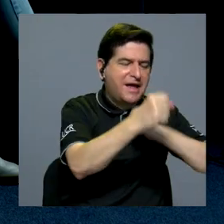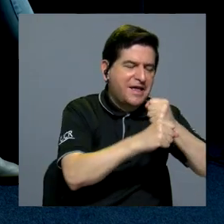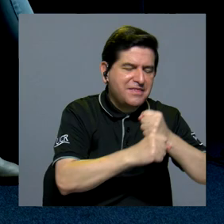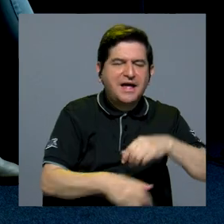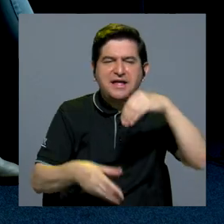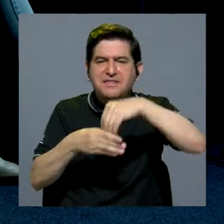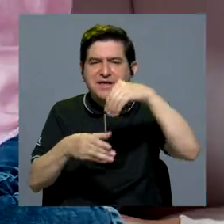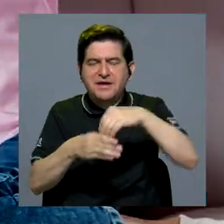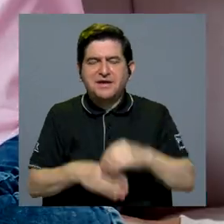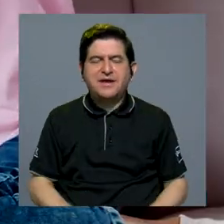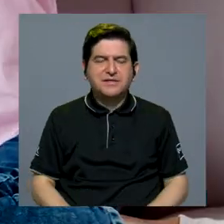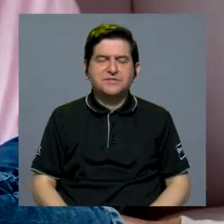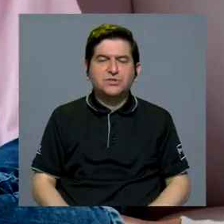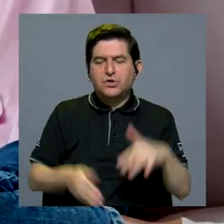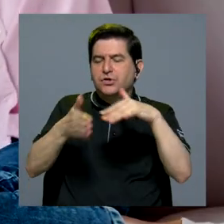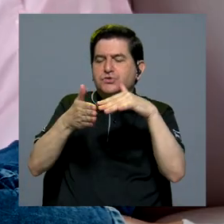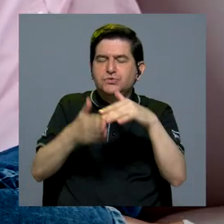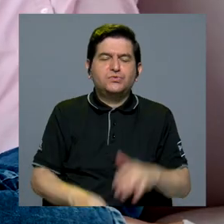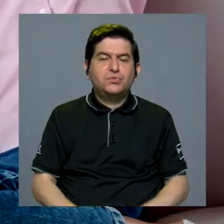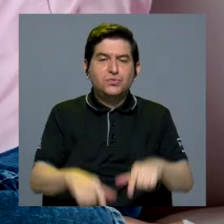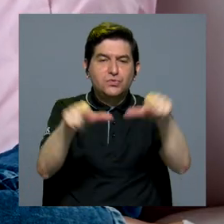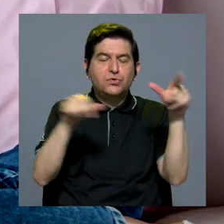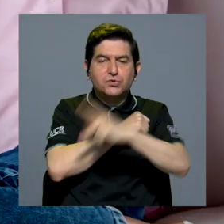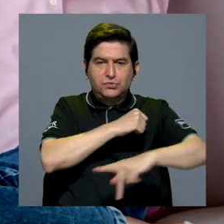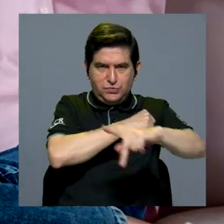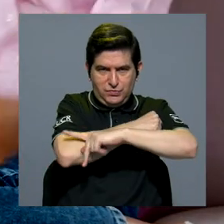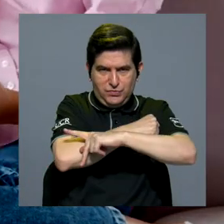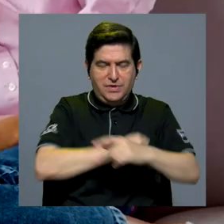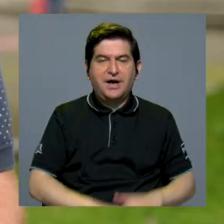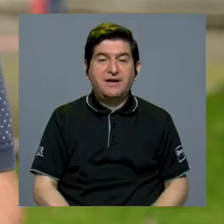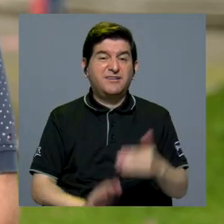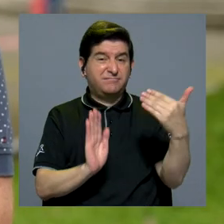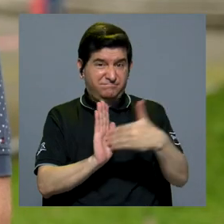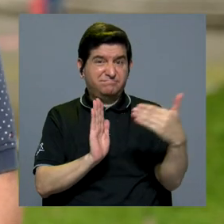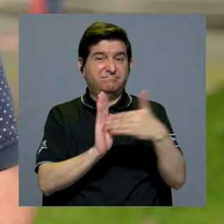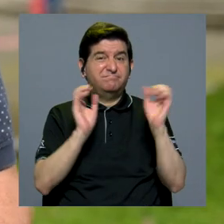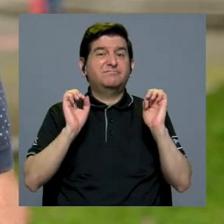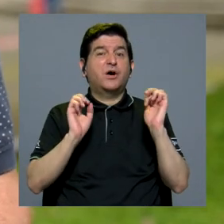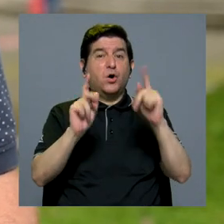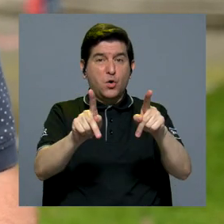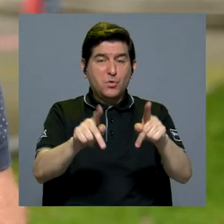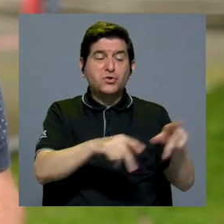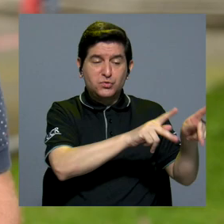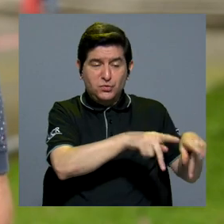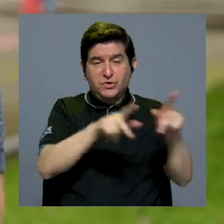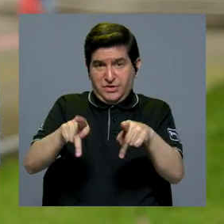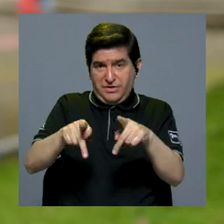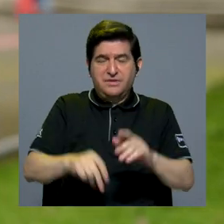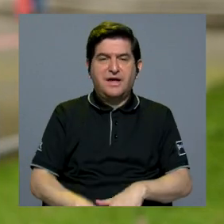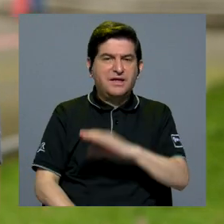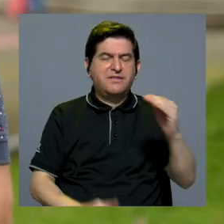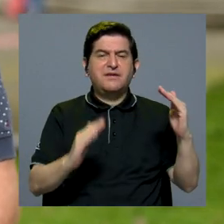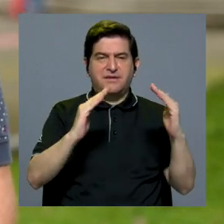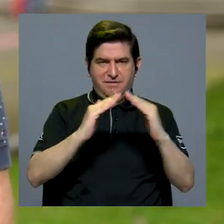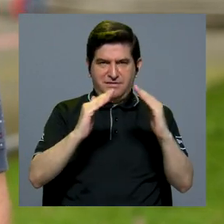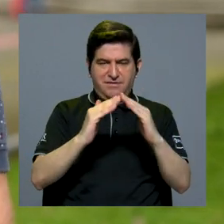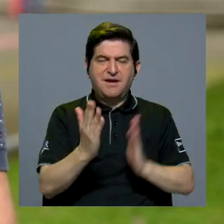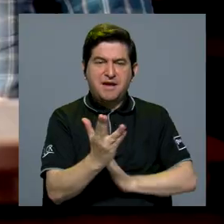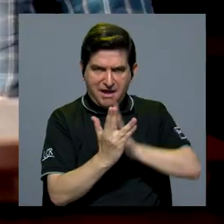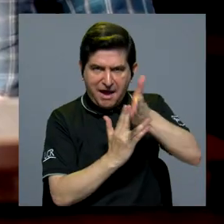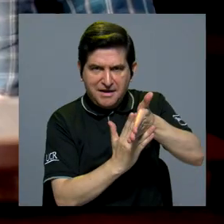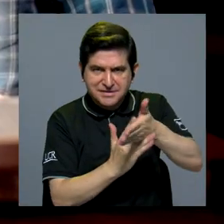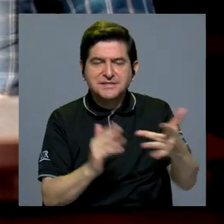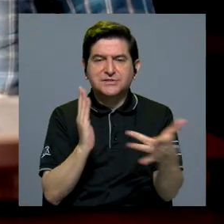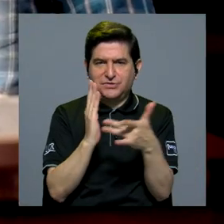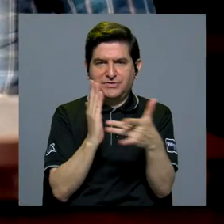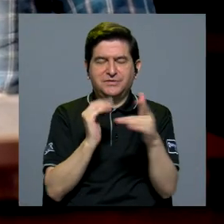ingresos, nivel educativo, zona geográfica, etcétera, que afectan las posibilidades que tienen las personas y los hogares de acceder